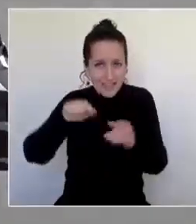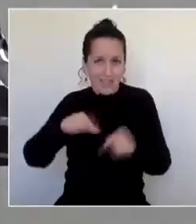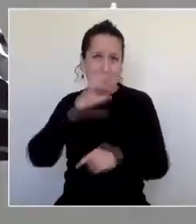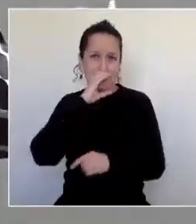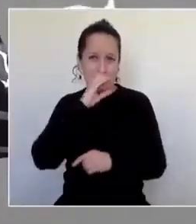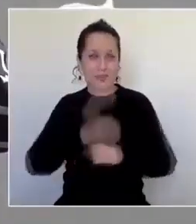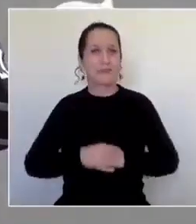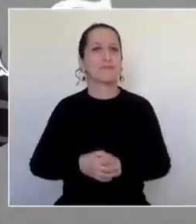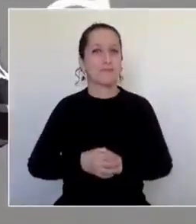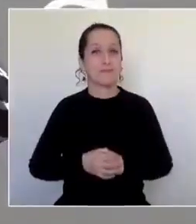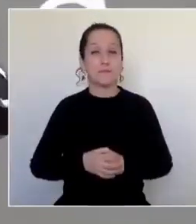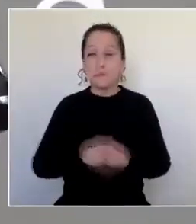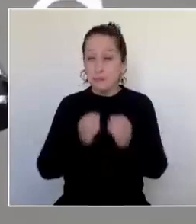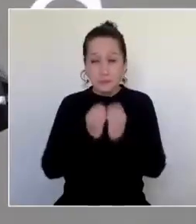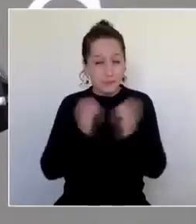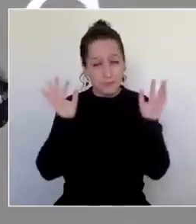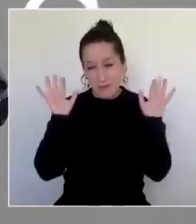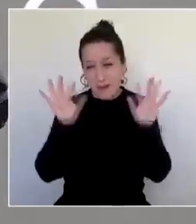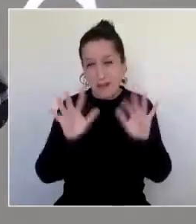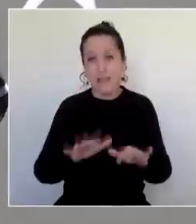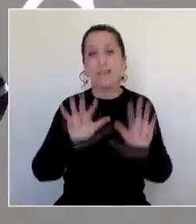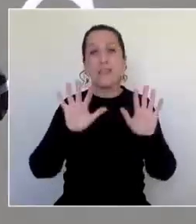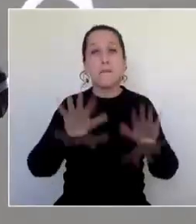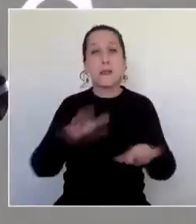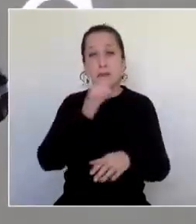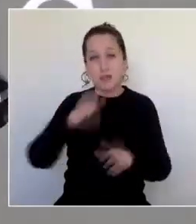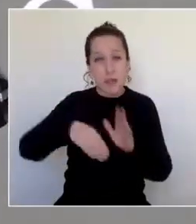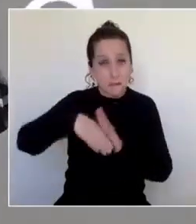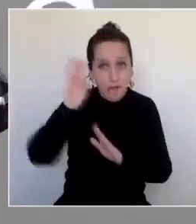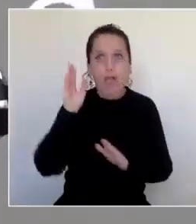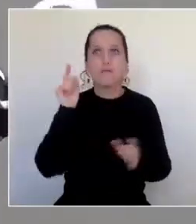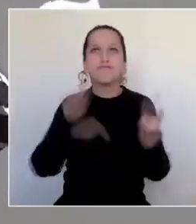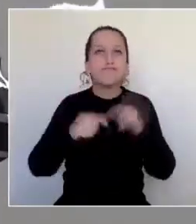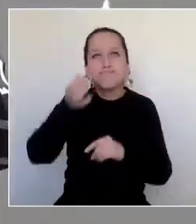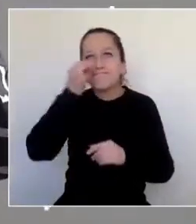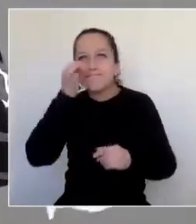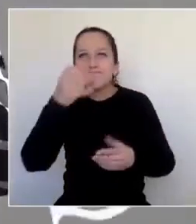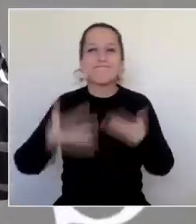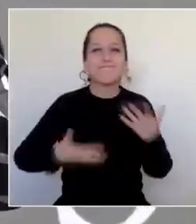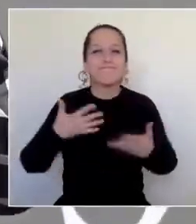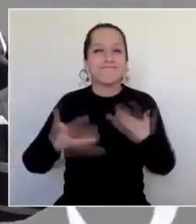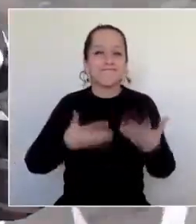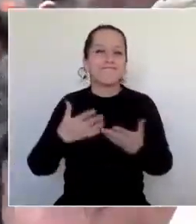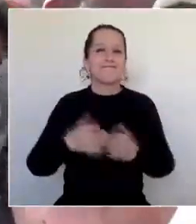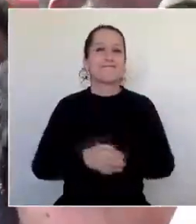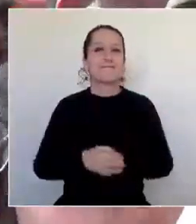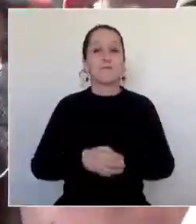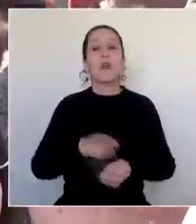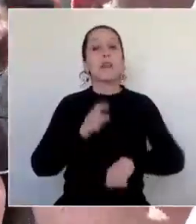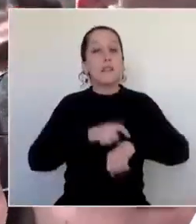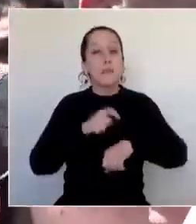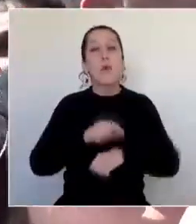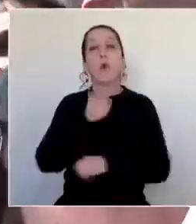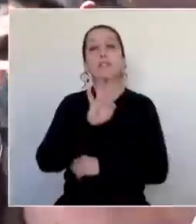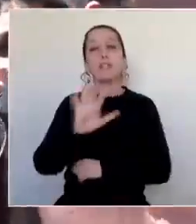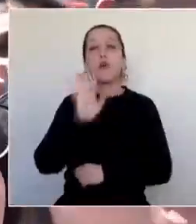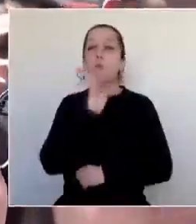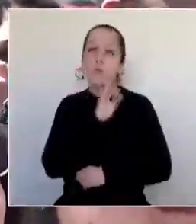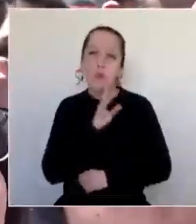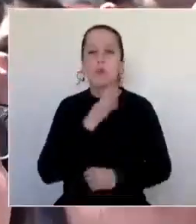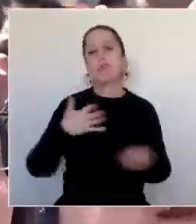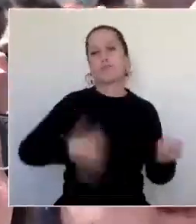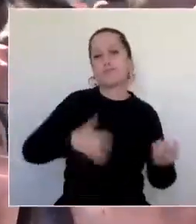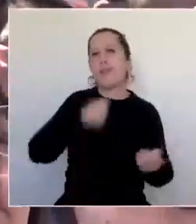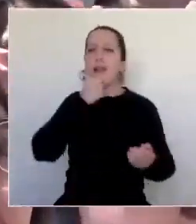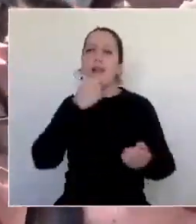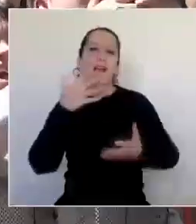hasta donde llegaron más de 10.000 personas a disfrutar de sus principales éxitos. Fueron 45 minutos llenos de